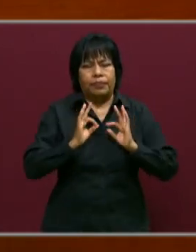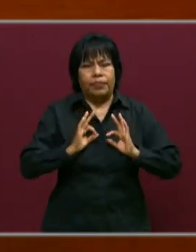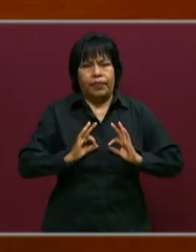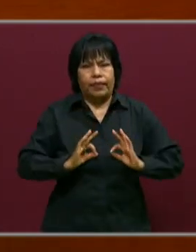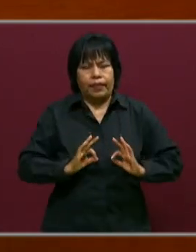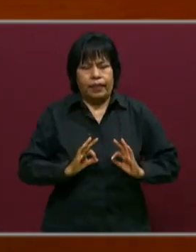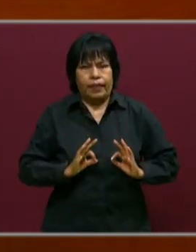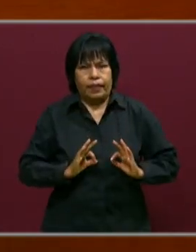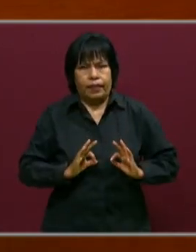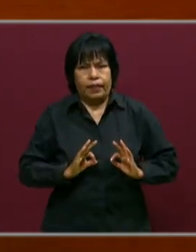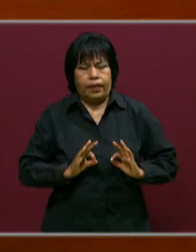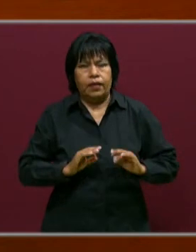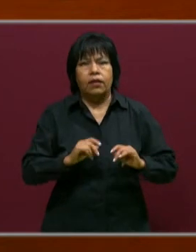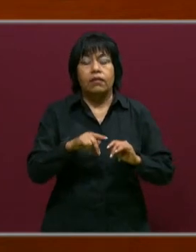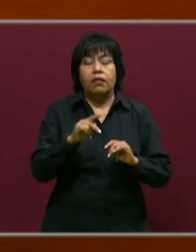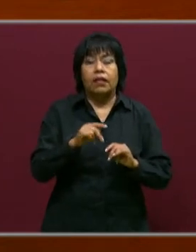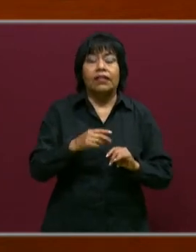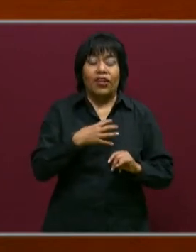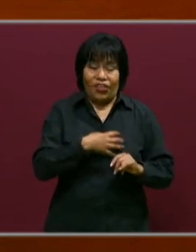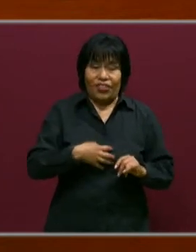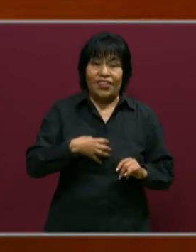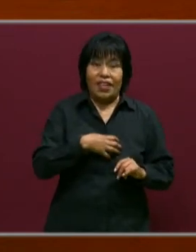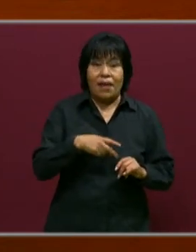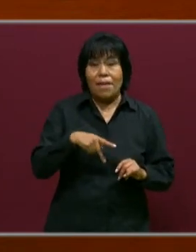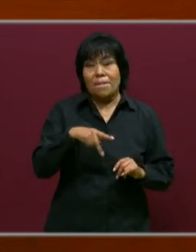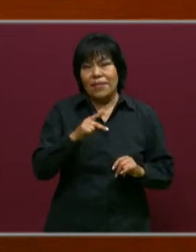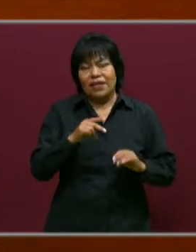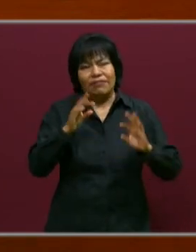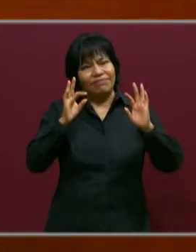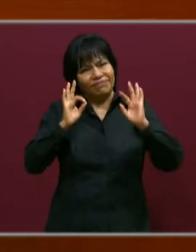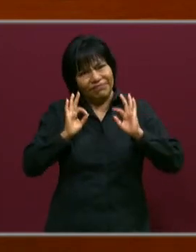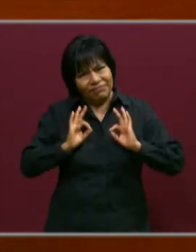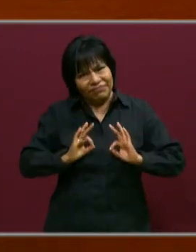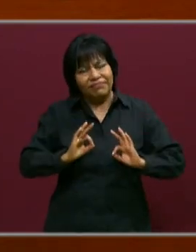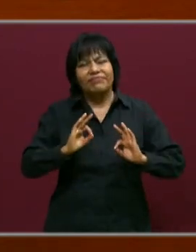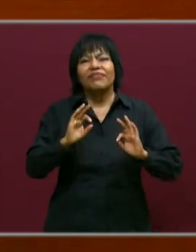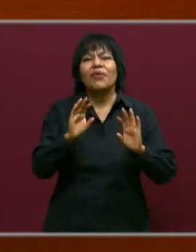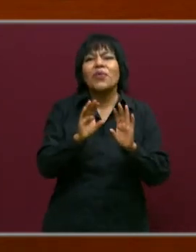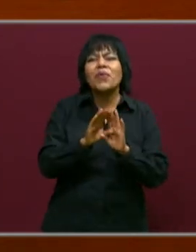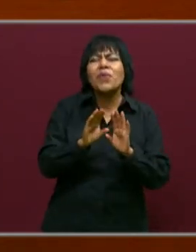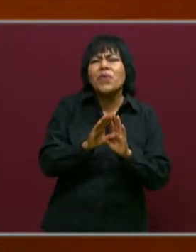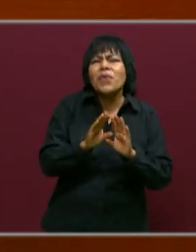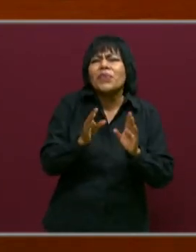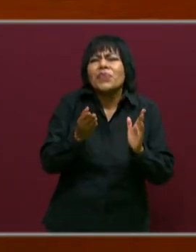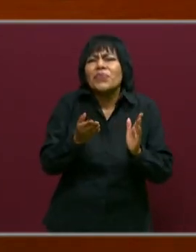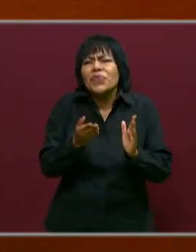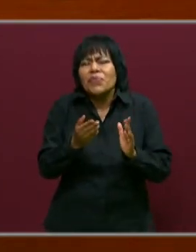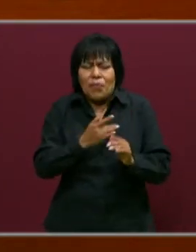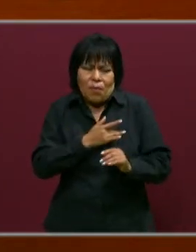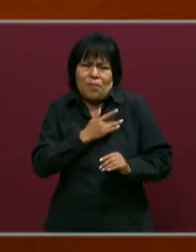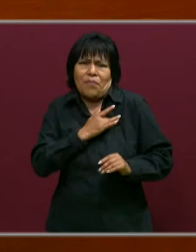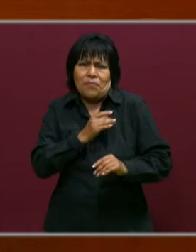Y también está bien sentirnos contentos, pero también estar tranquilos y saber cómo ir gestionando esta emoción para poder ir avanzando